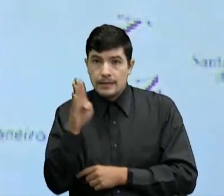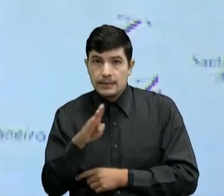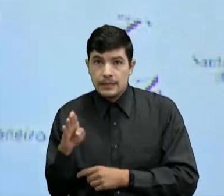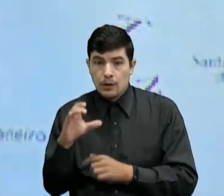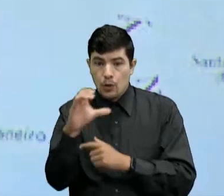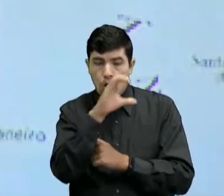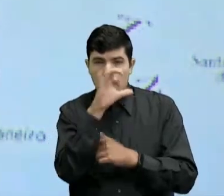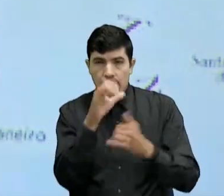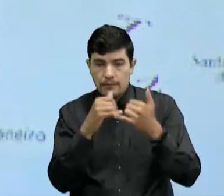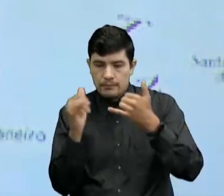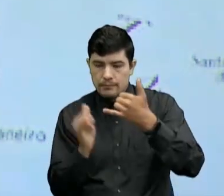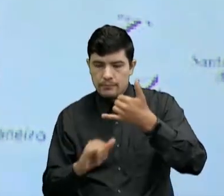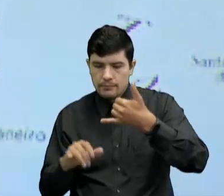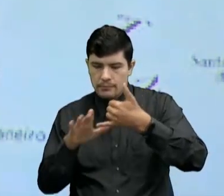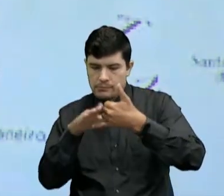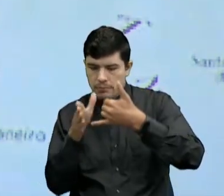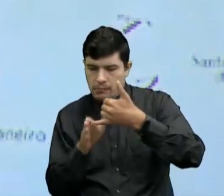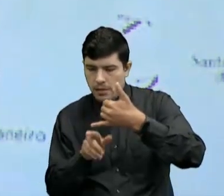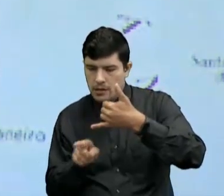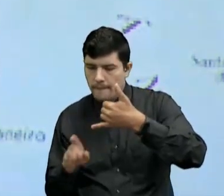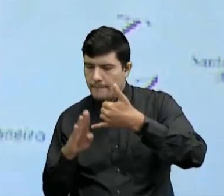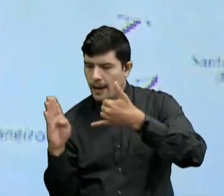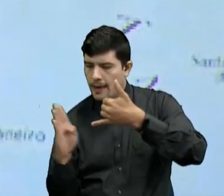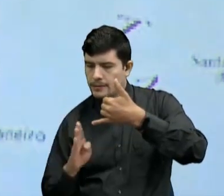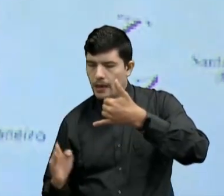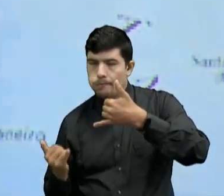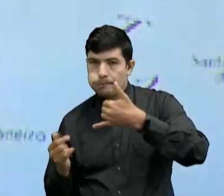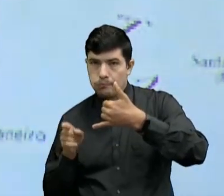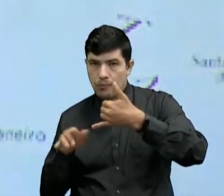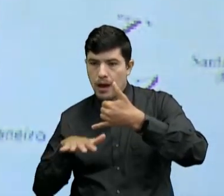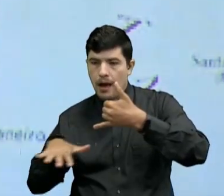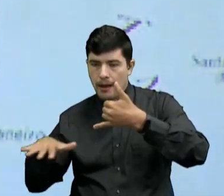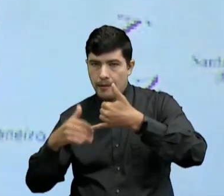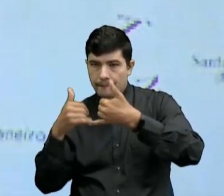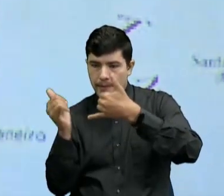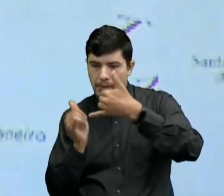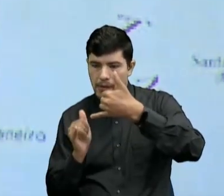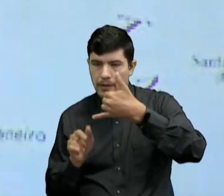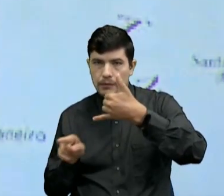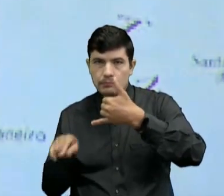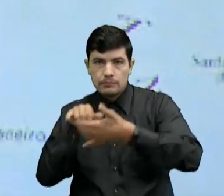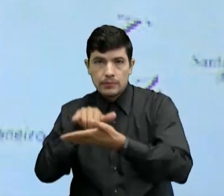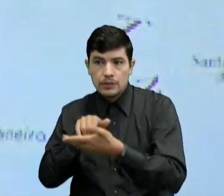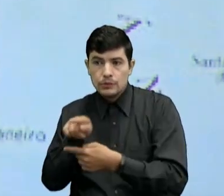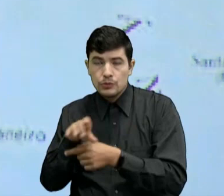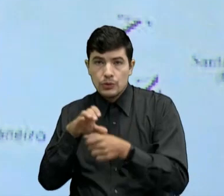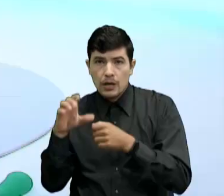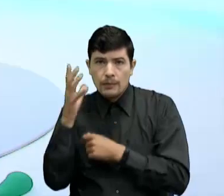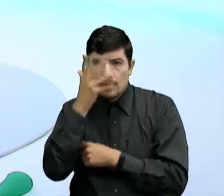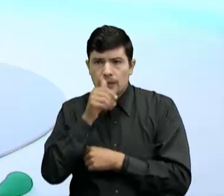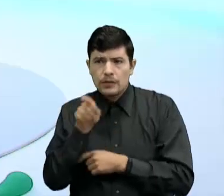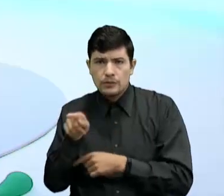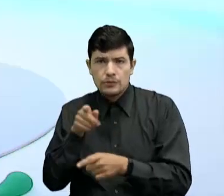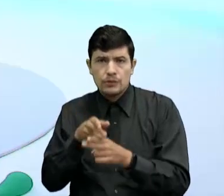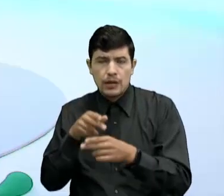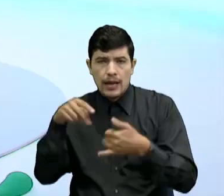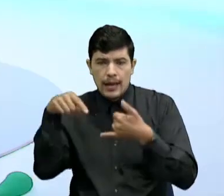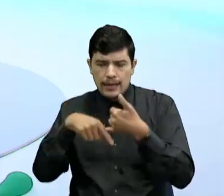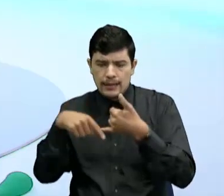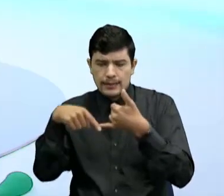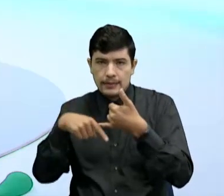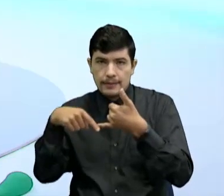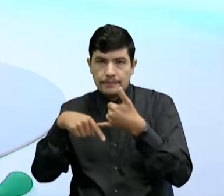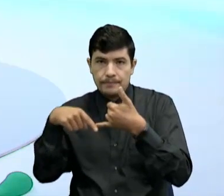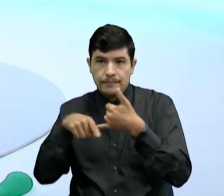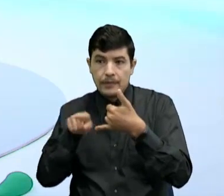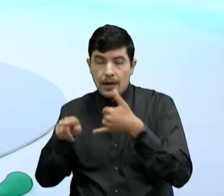Que va desde La piedra del Cocuy Hasta la desembocadura De la quebrada San Antonio En el río Amazonas Ahí queda una ciudad Muy bonita Que se llama Leticia Y también